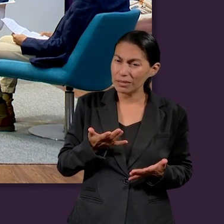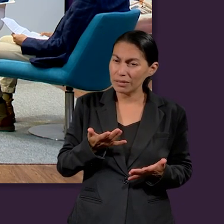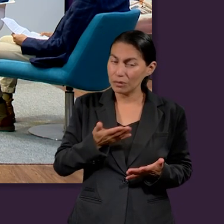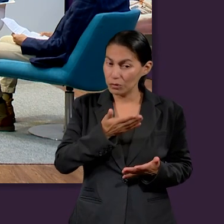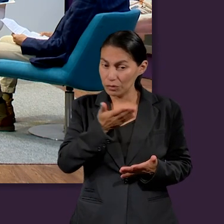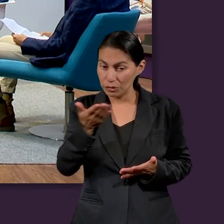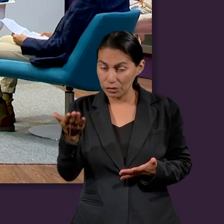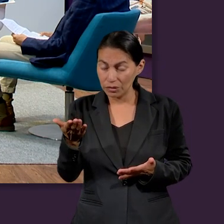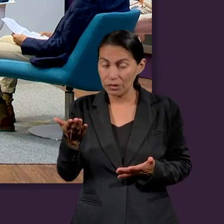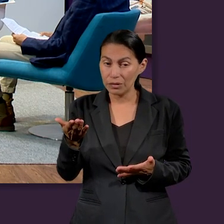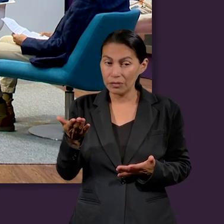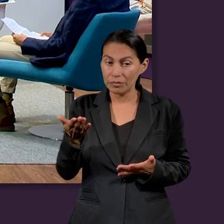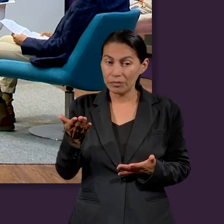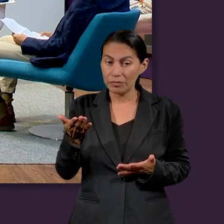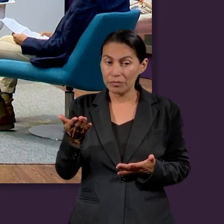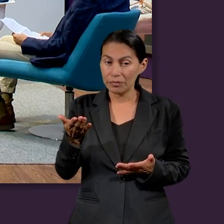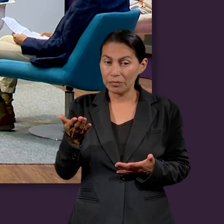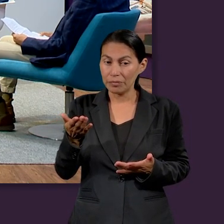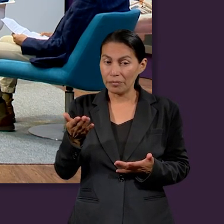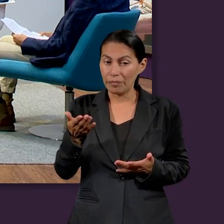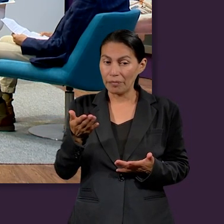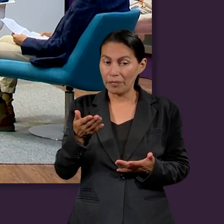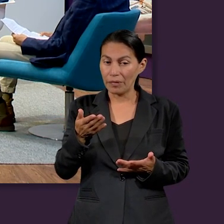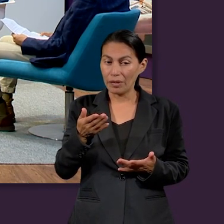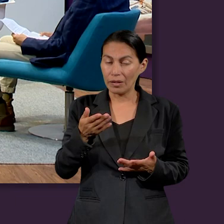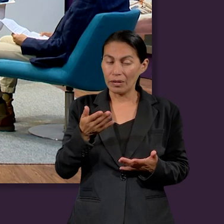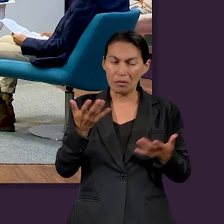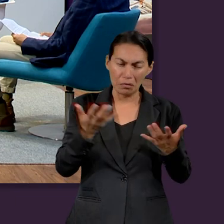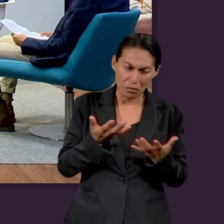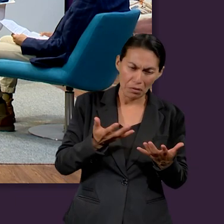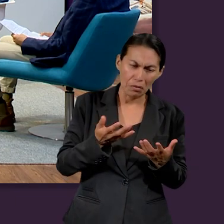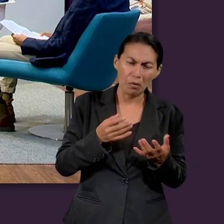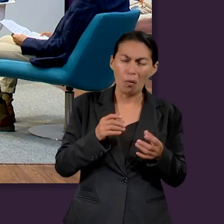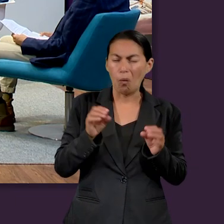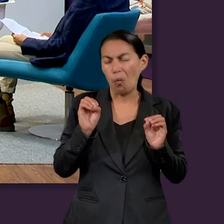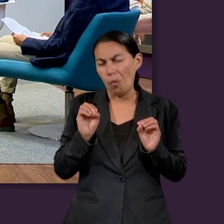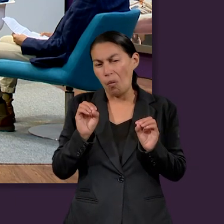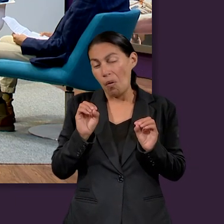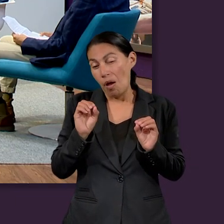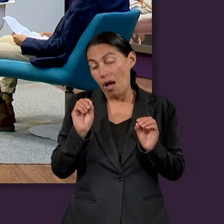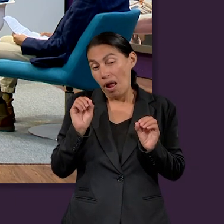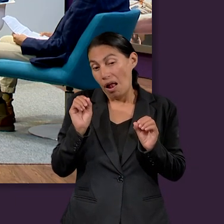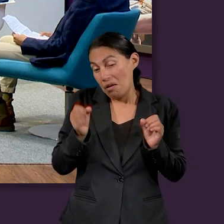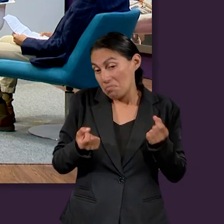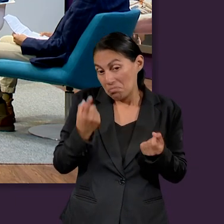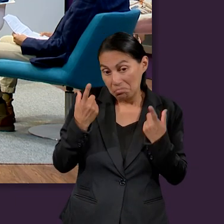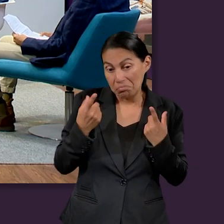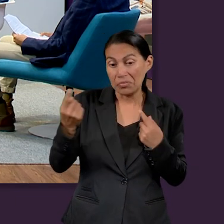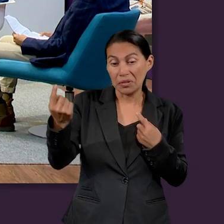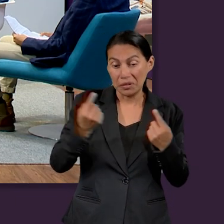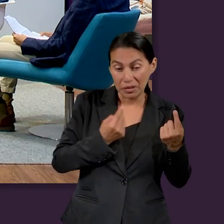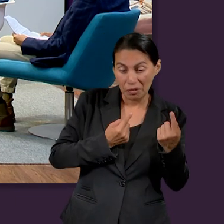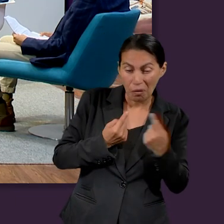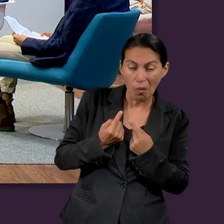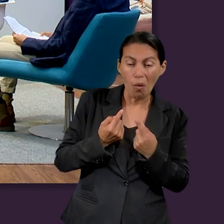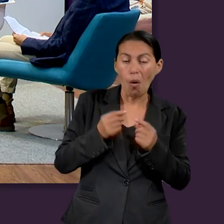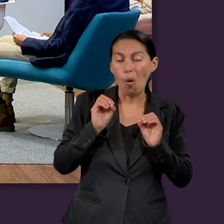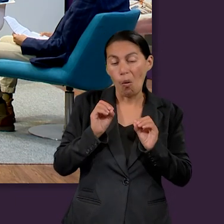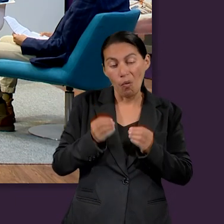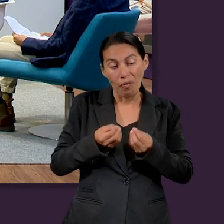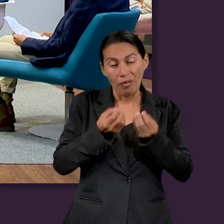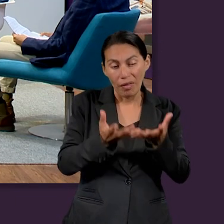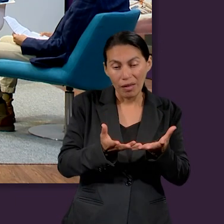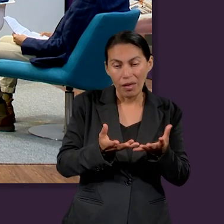en el que ustedes, pues ya sea que ustedes fueron o alguien llegó o alguien dio